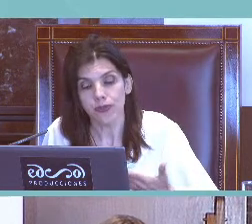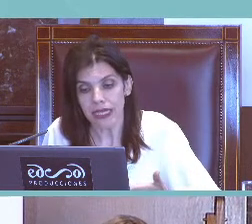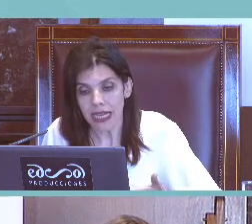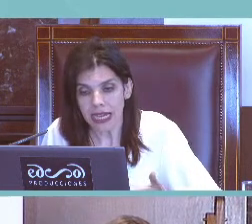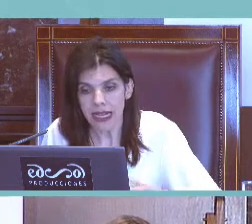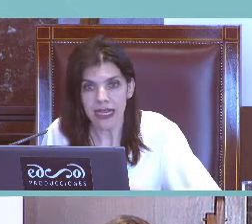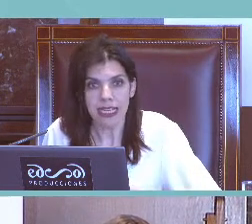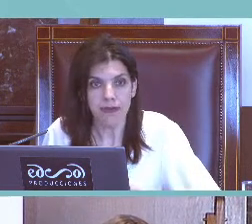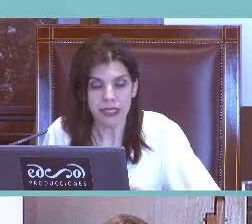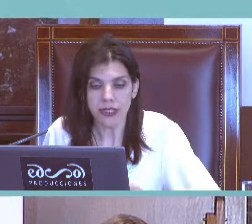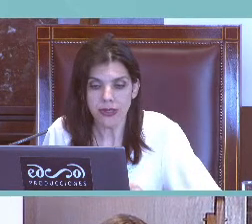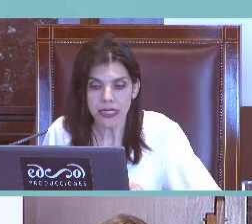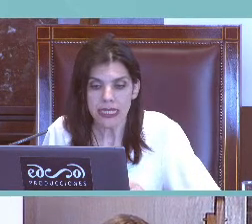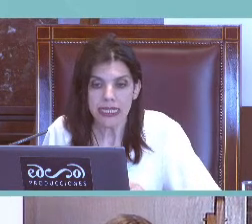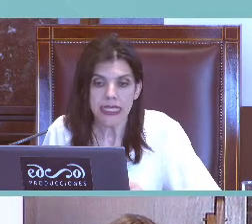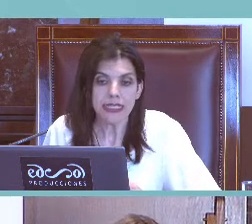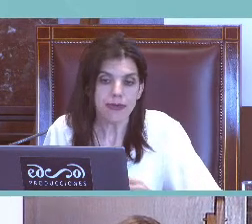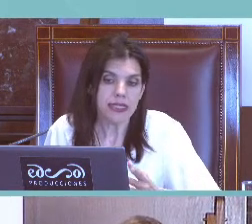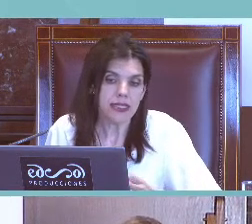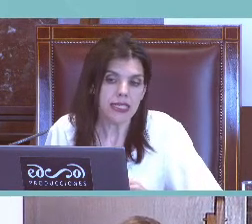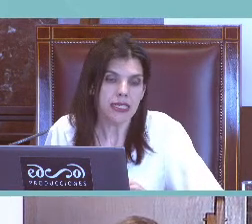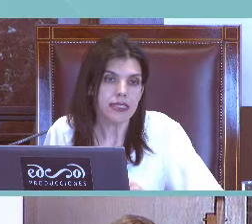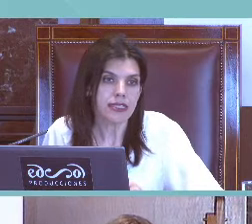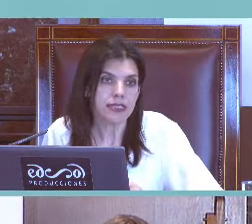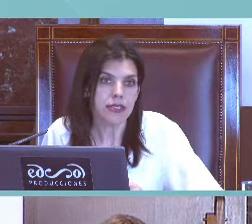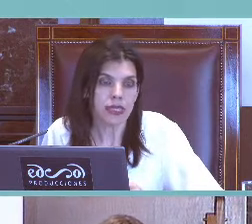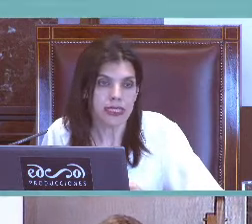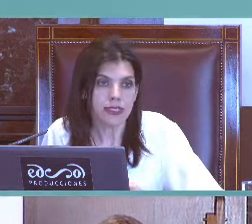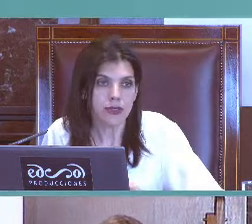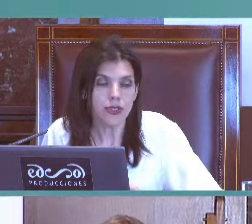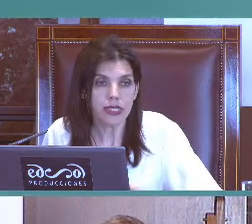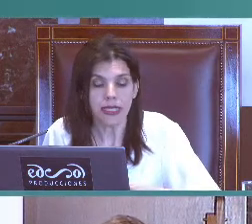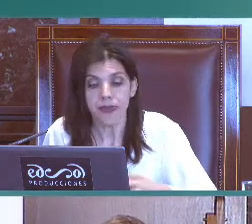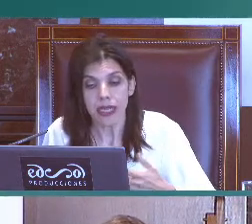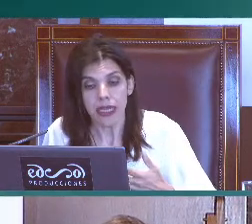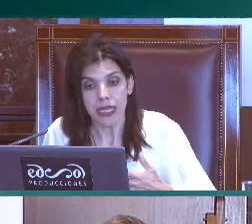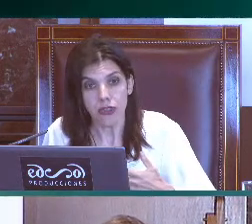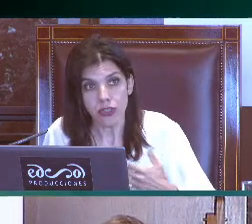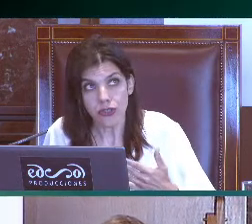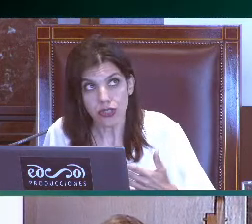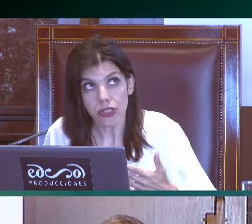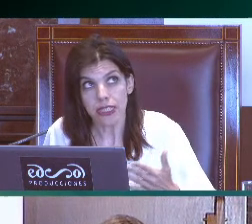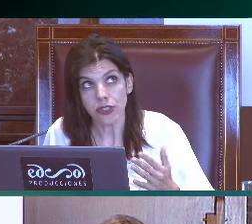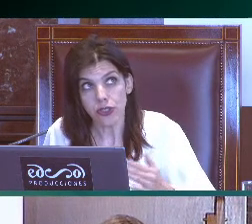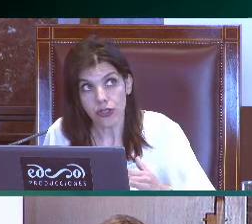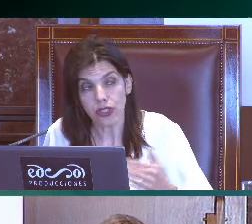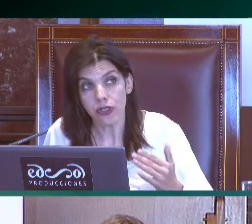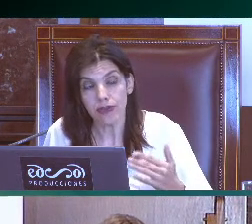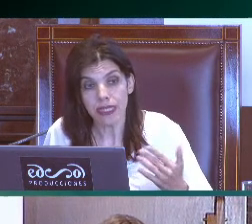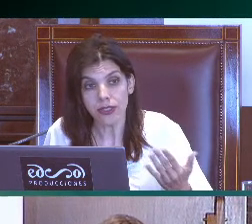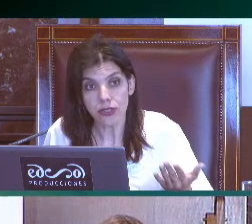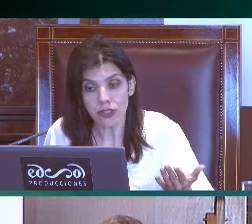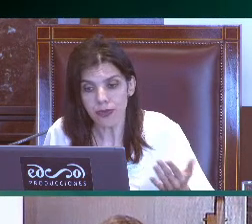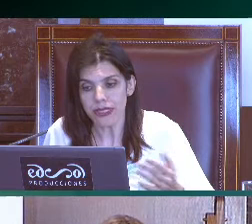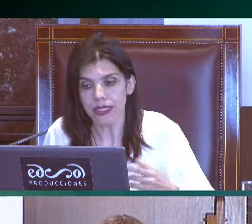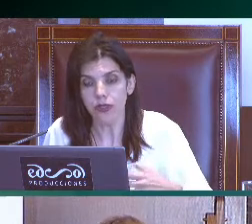supera a la expresión. Y también detectaron en este estudio que los niños sordos, los hijos